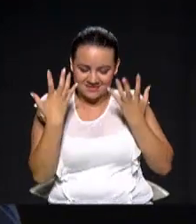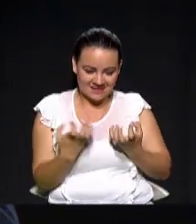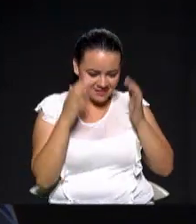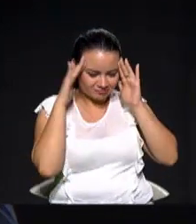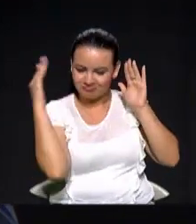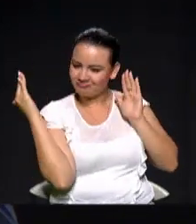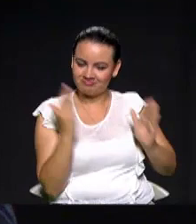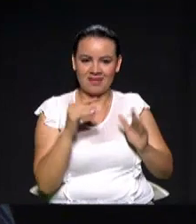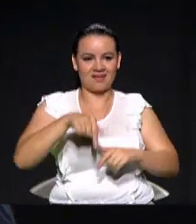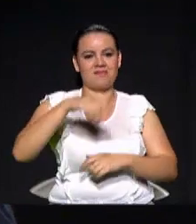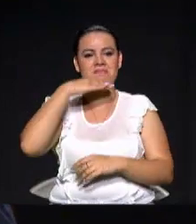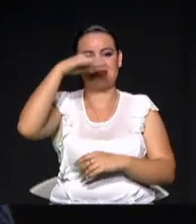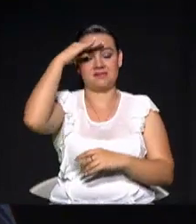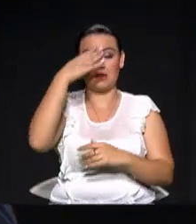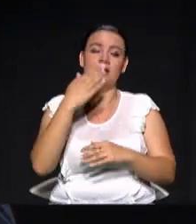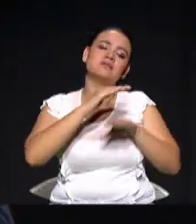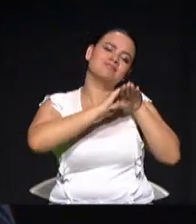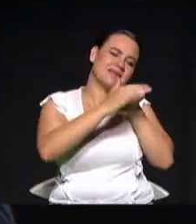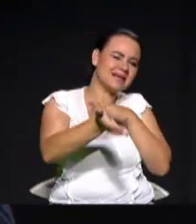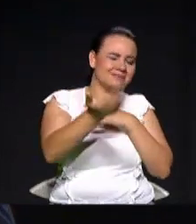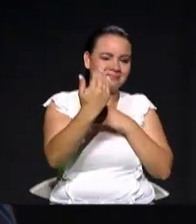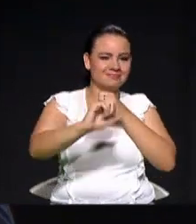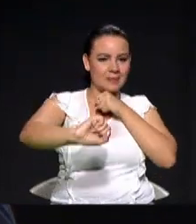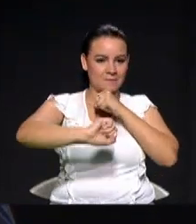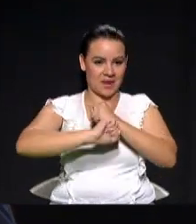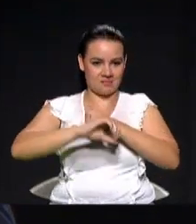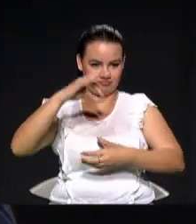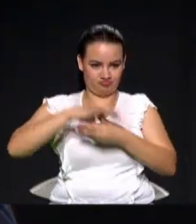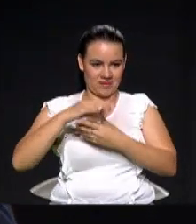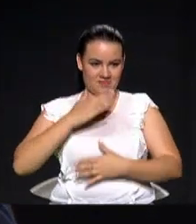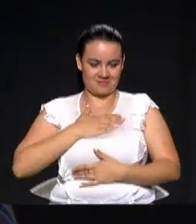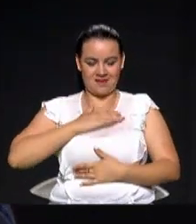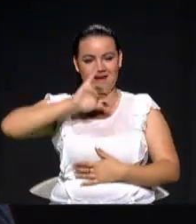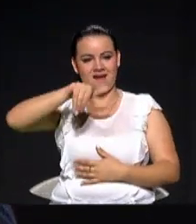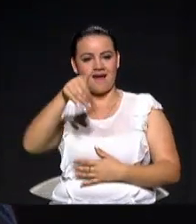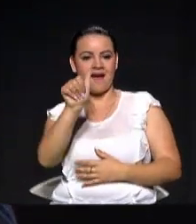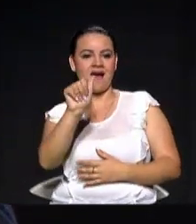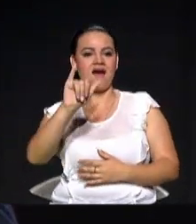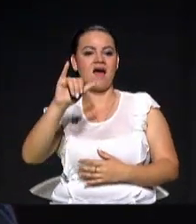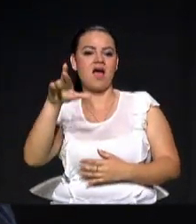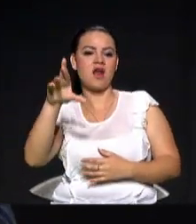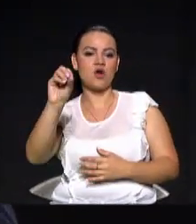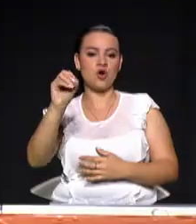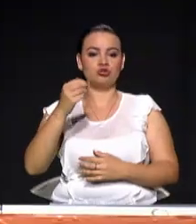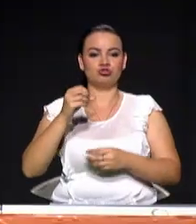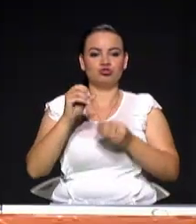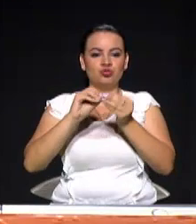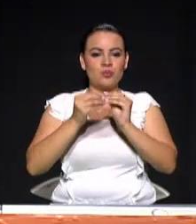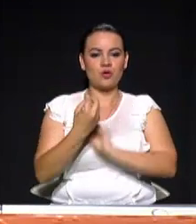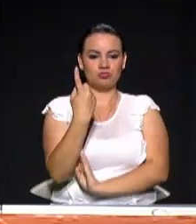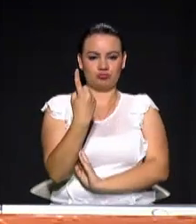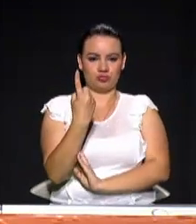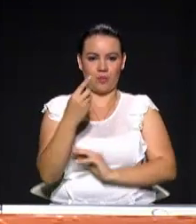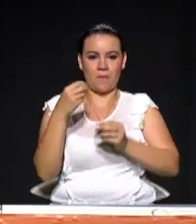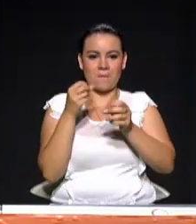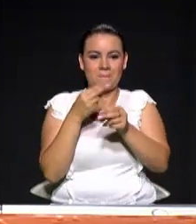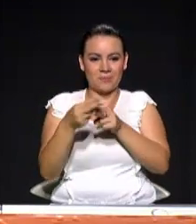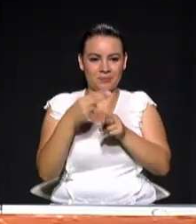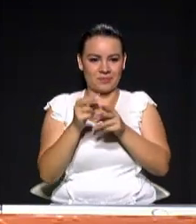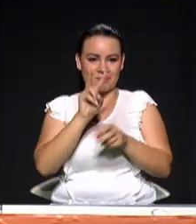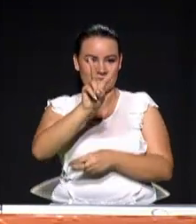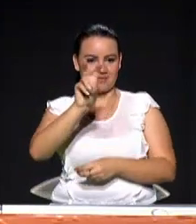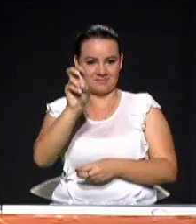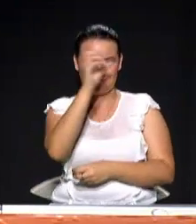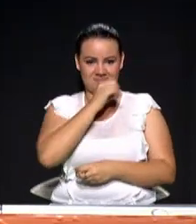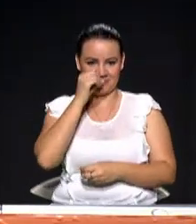Y por eso los invito a que voten por Jairo Errán Vargas, número uno en el tarjetón en las próximas elecciones del 27 de octubre. Muy bien, candidata